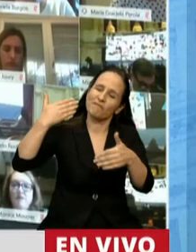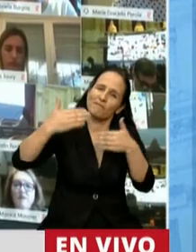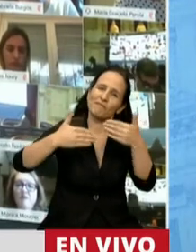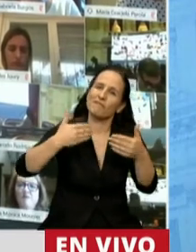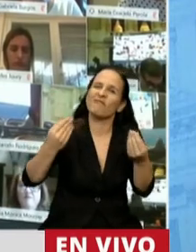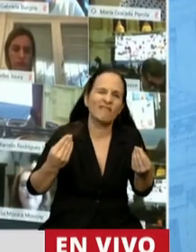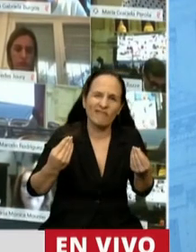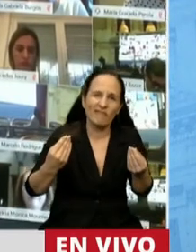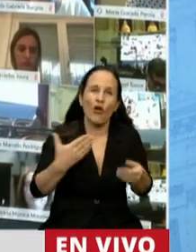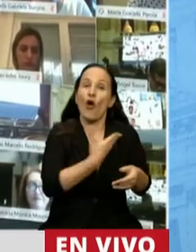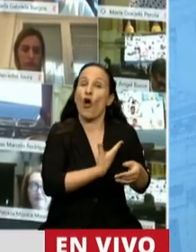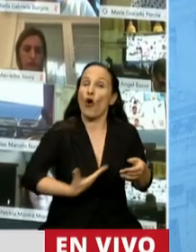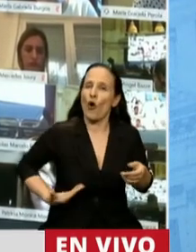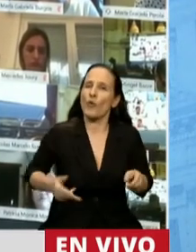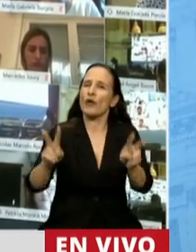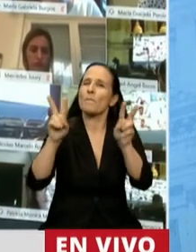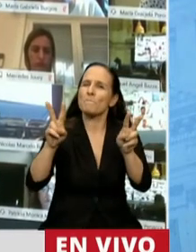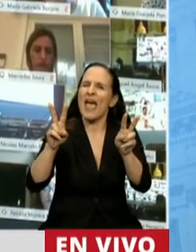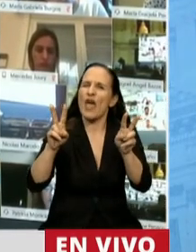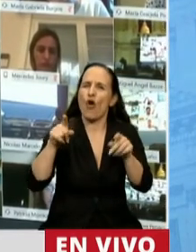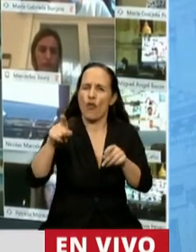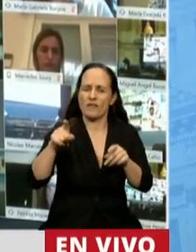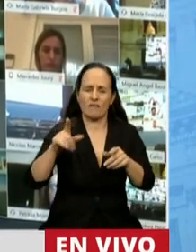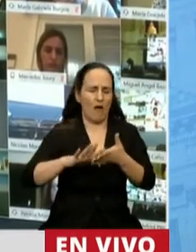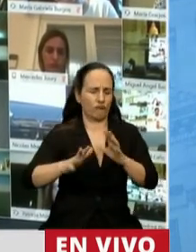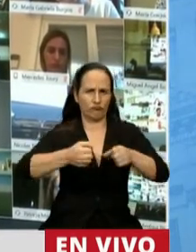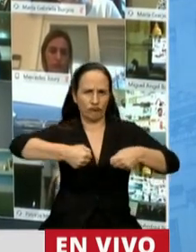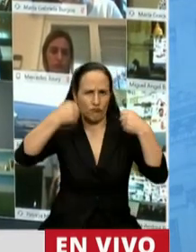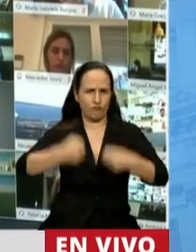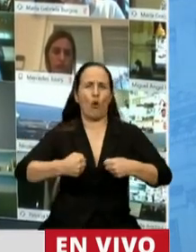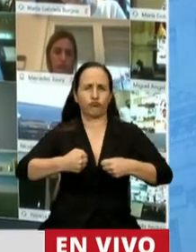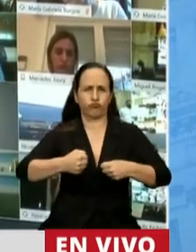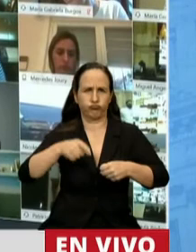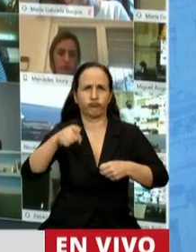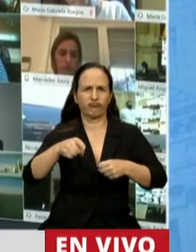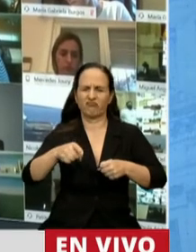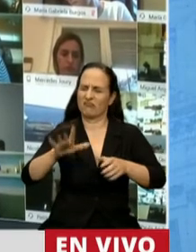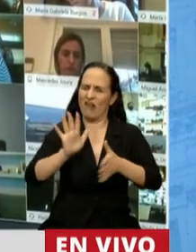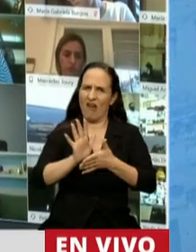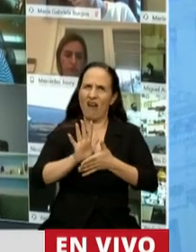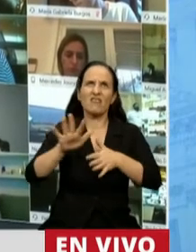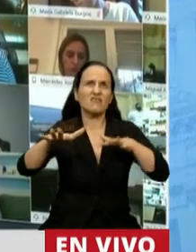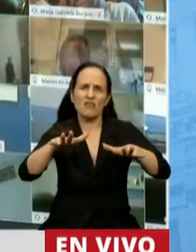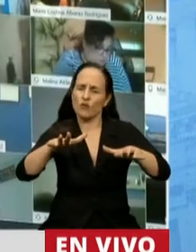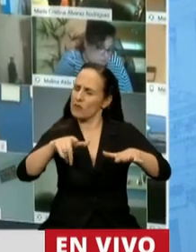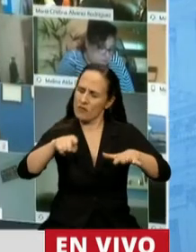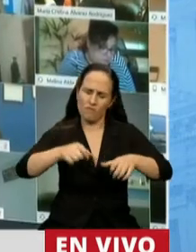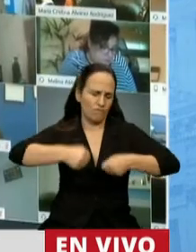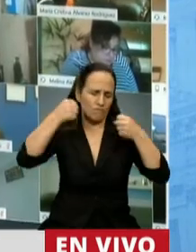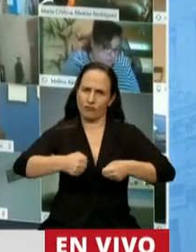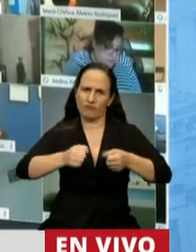tiene que afrontar, poniéndose los pantalones largos, poniéndose a la altura de la historia, a la altura de las circunstancias,